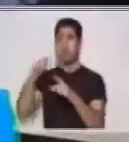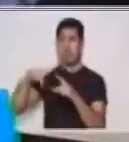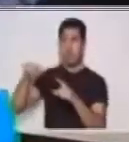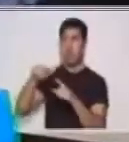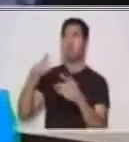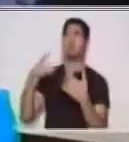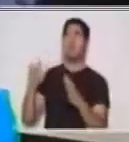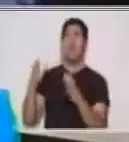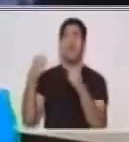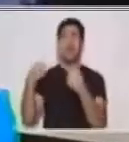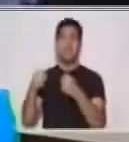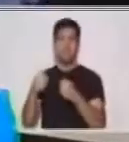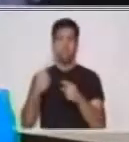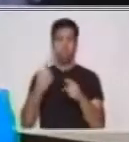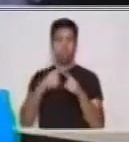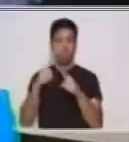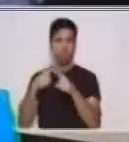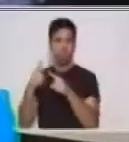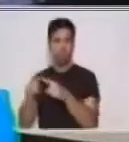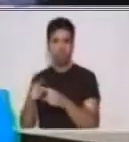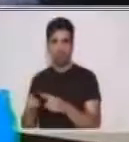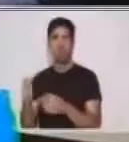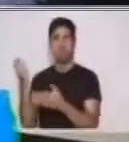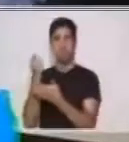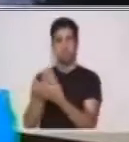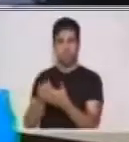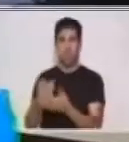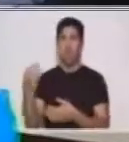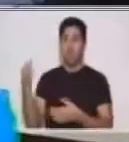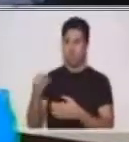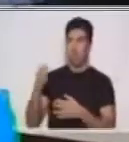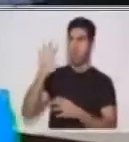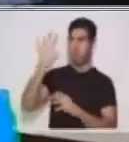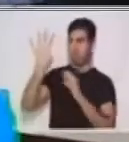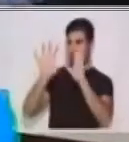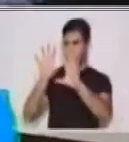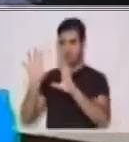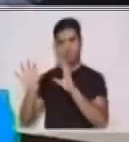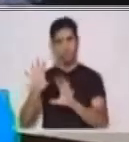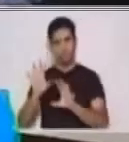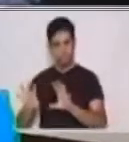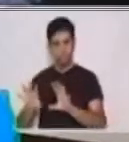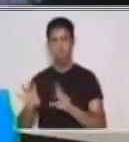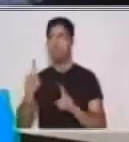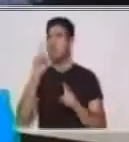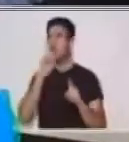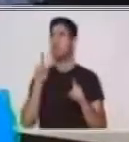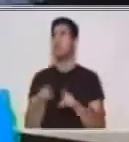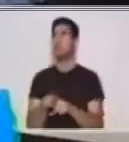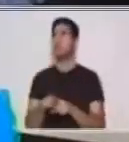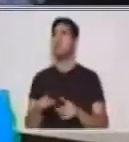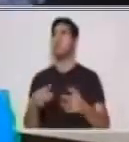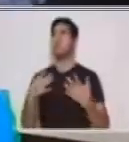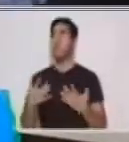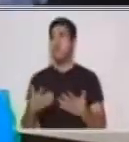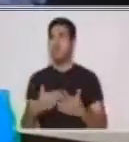por crear diferentes diseños artísticos, han declarado también parte de